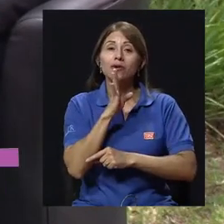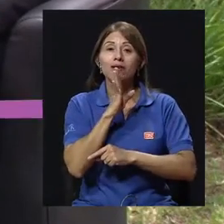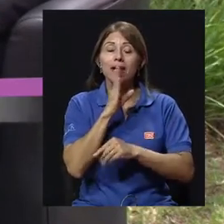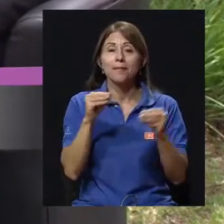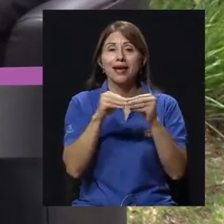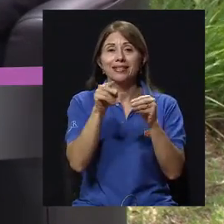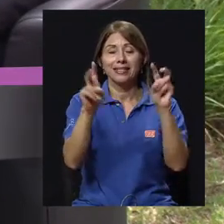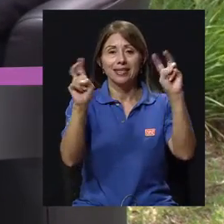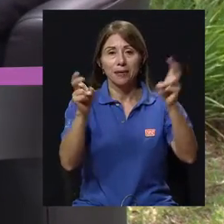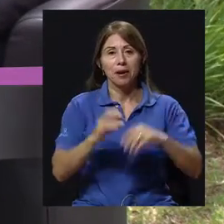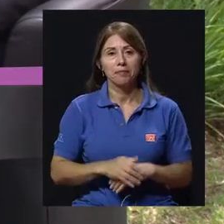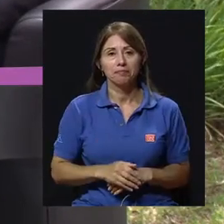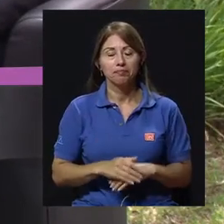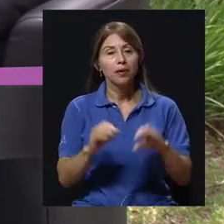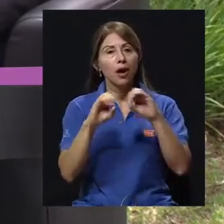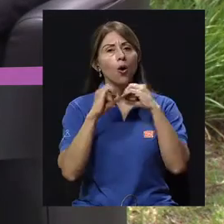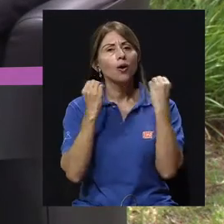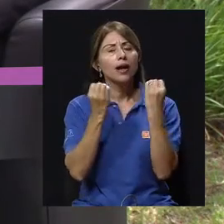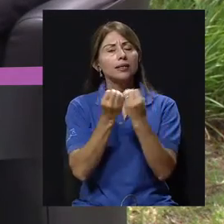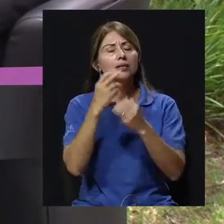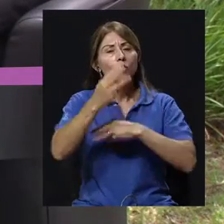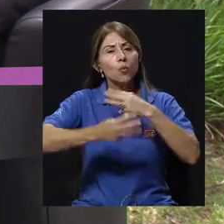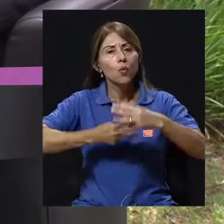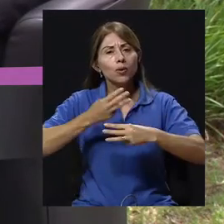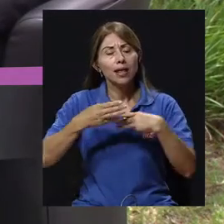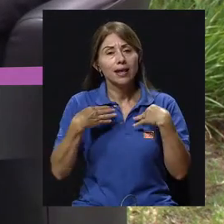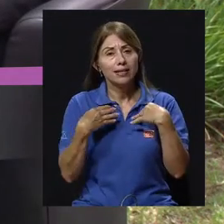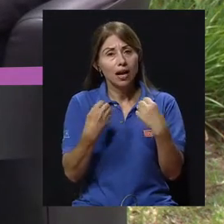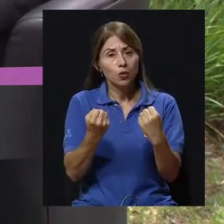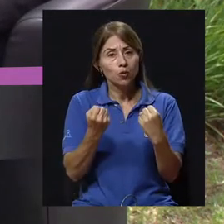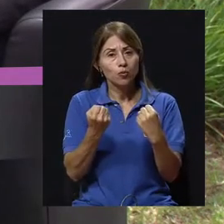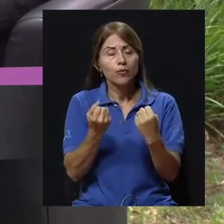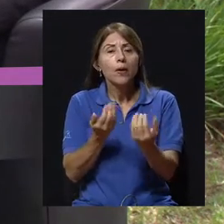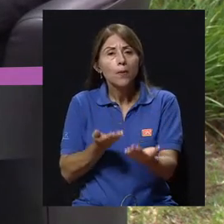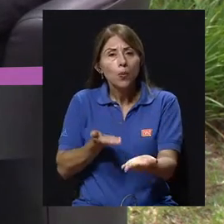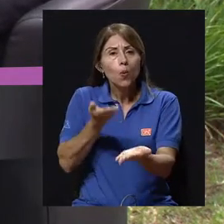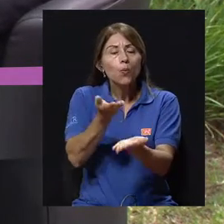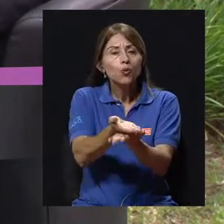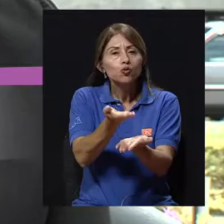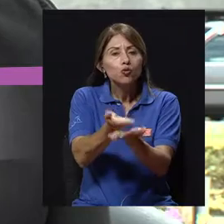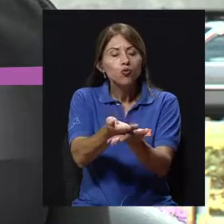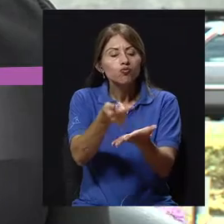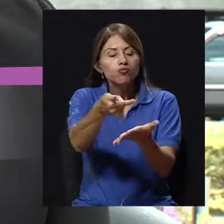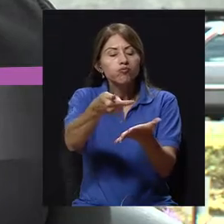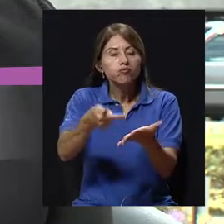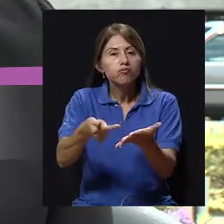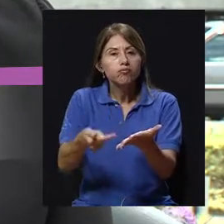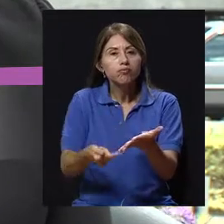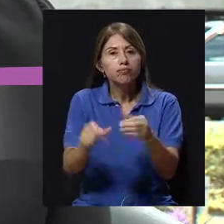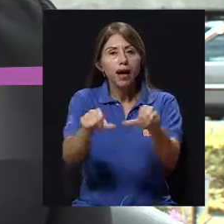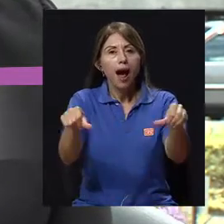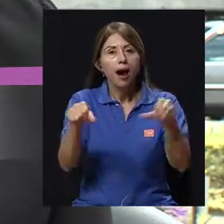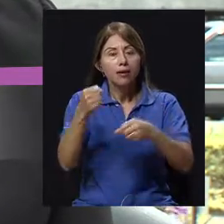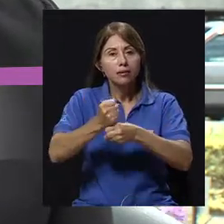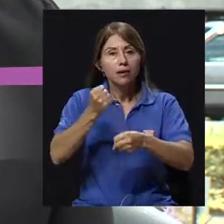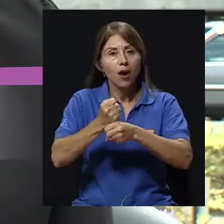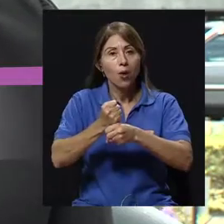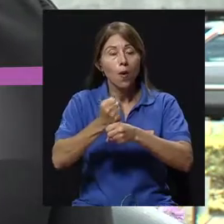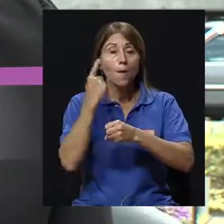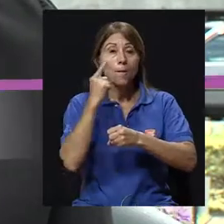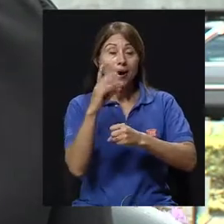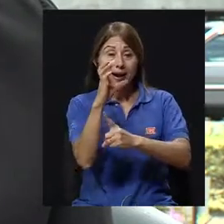tema, doctora. Y es que la Organización Mundial de la Salud propuso algunas áreas de trabajo para que cada país pueda prevenir,